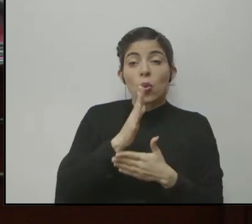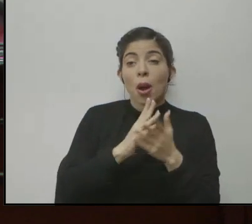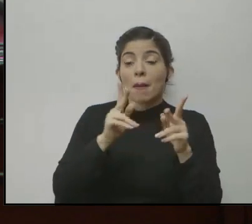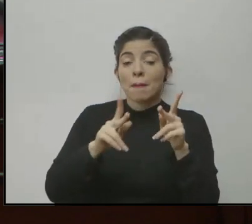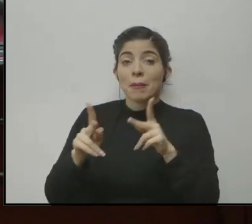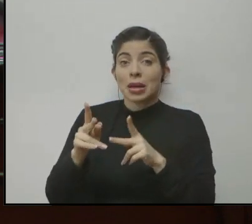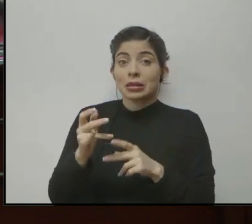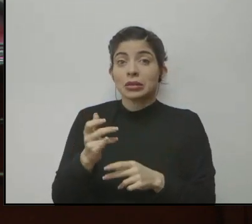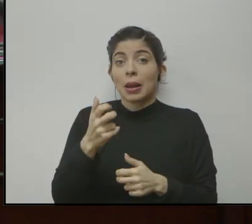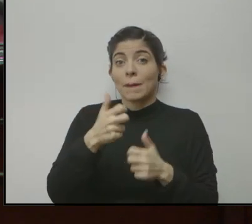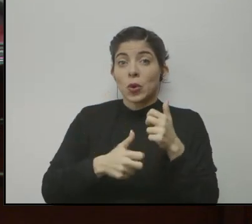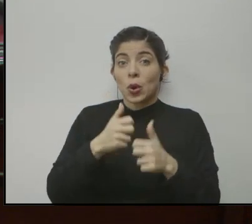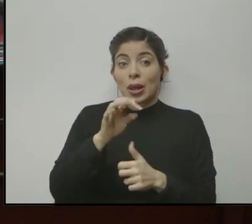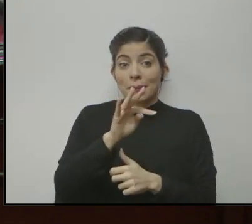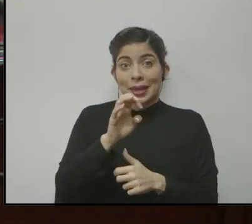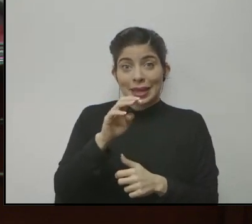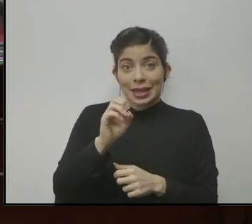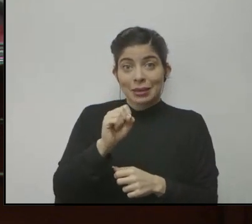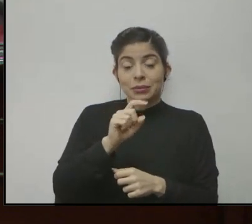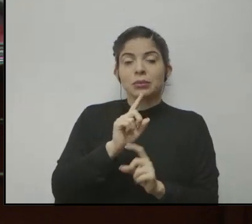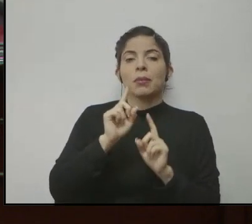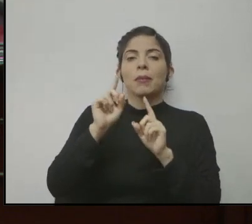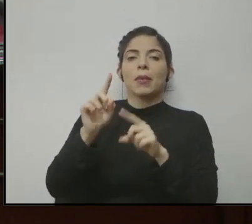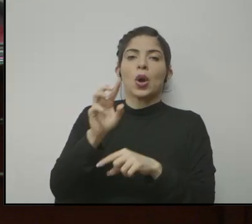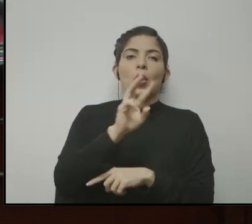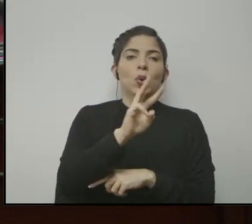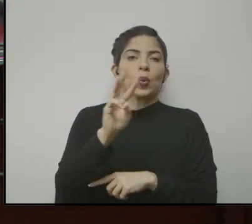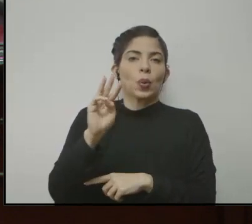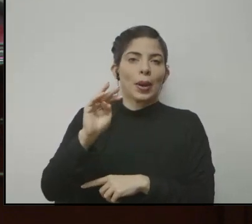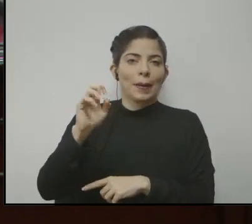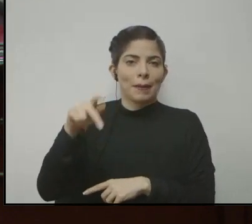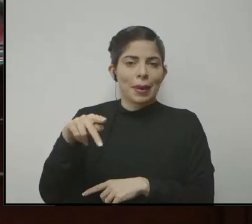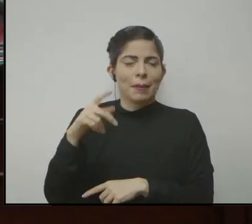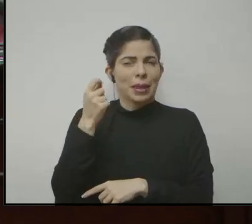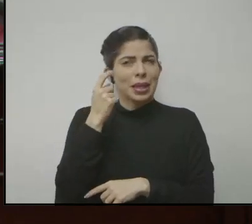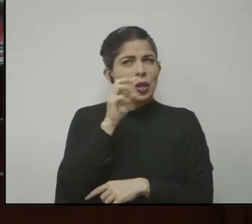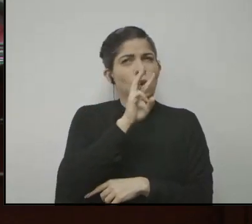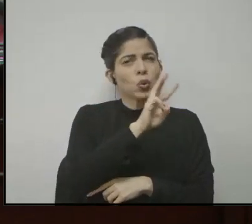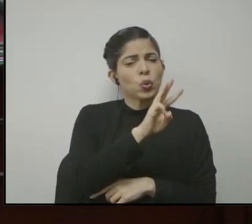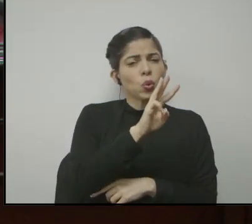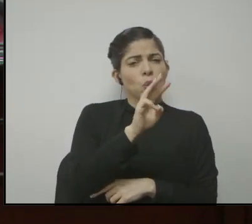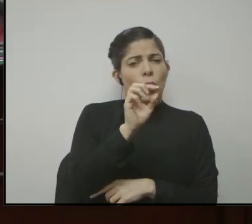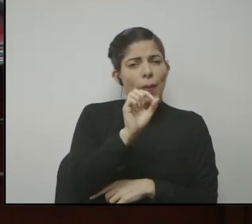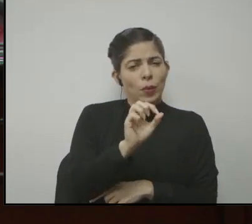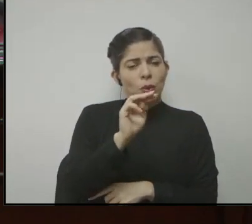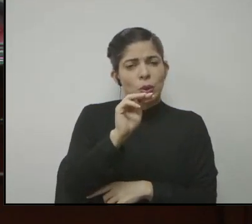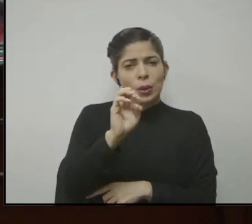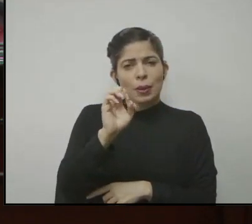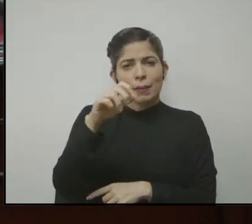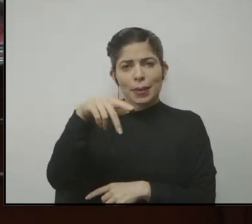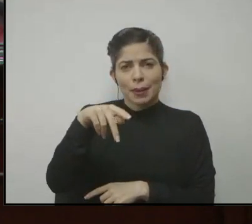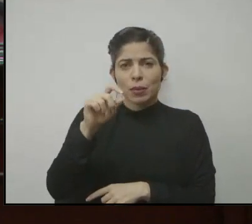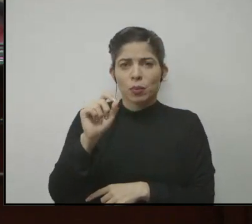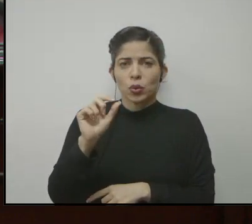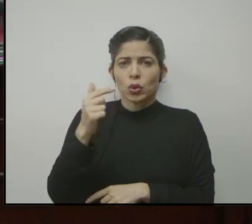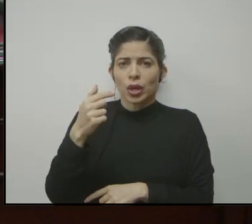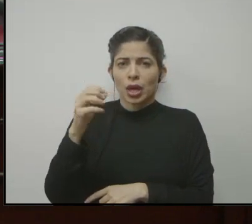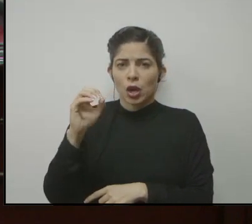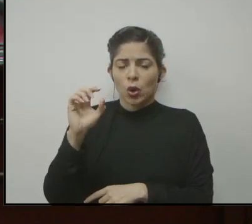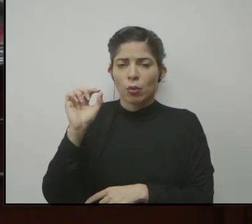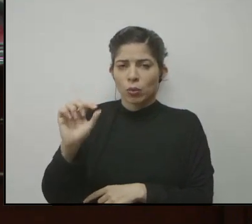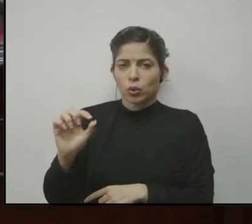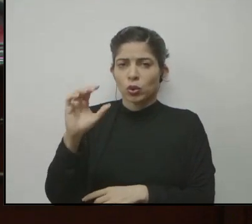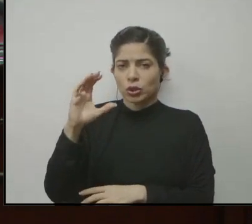situación con el TEAMS vayan a la página del MEP que entiendo es www.mep.go